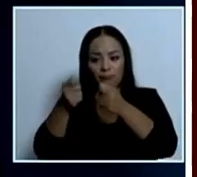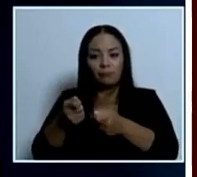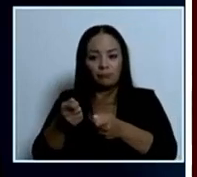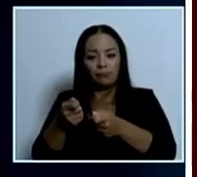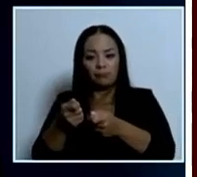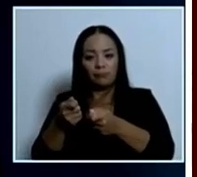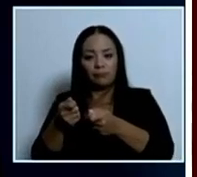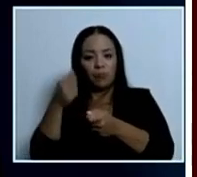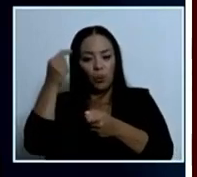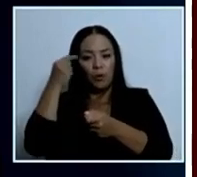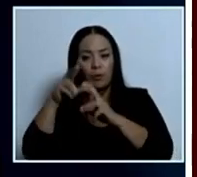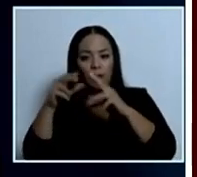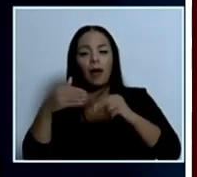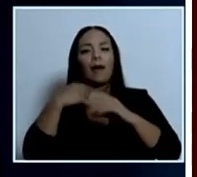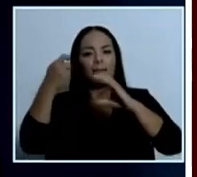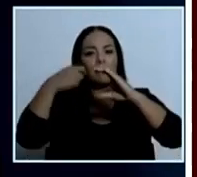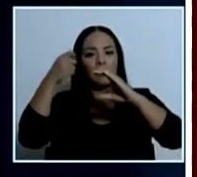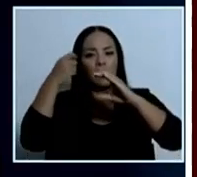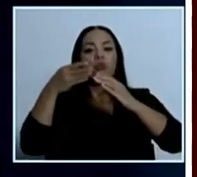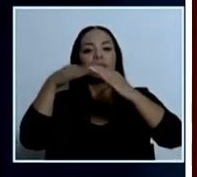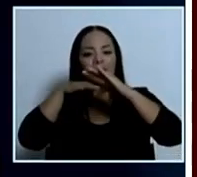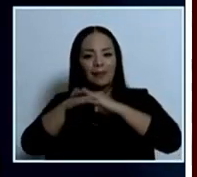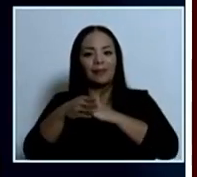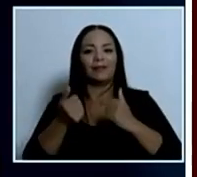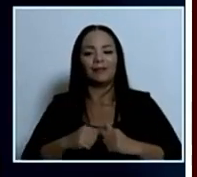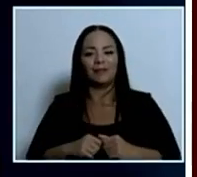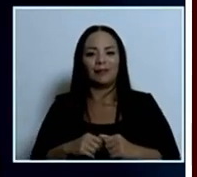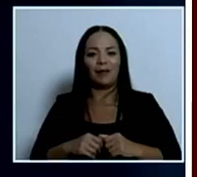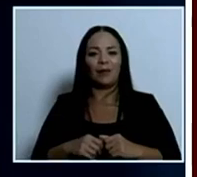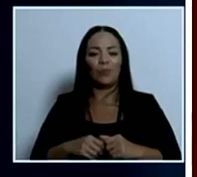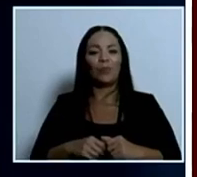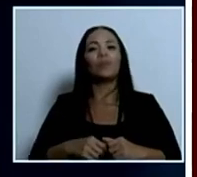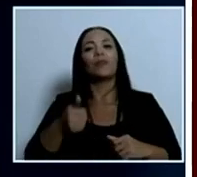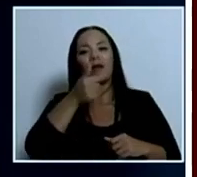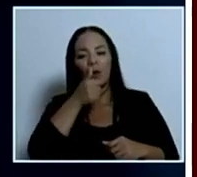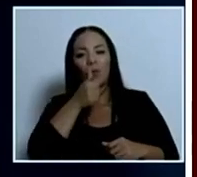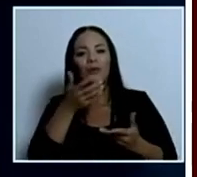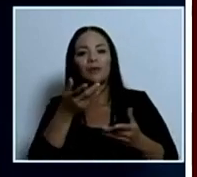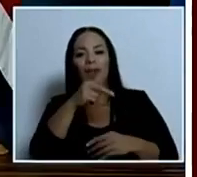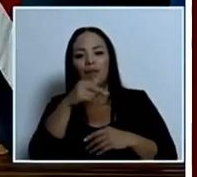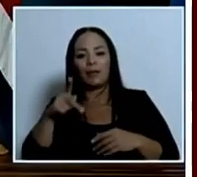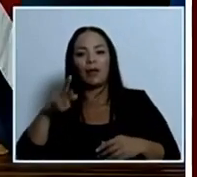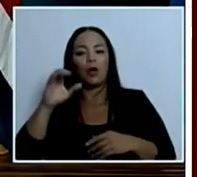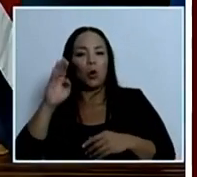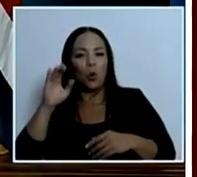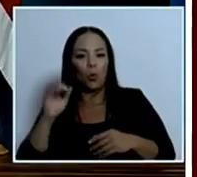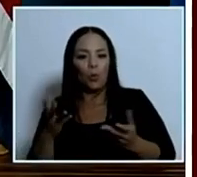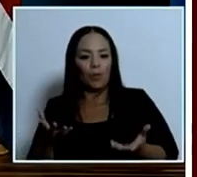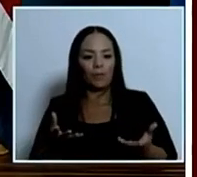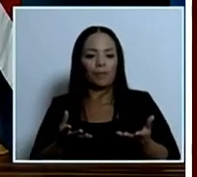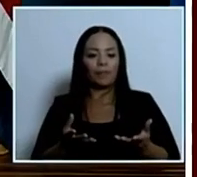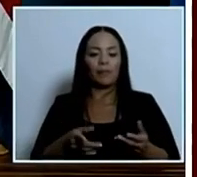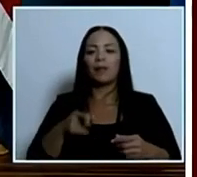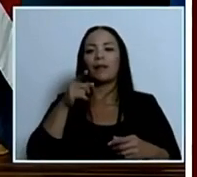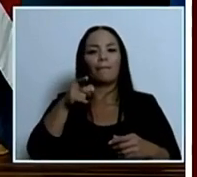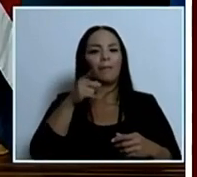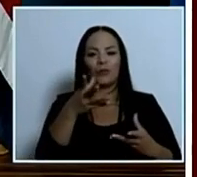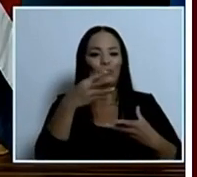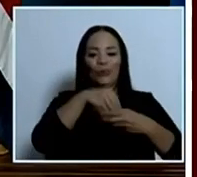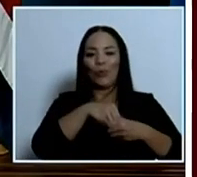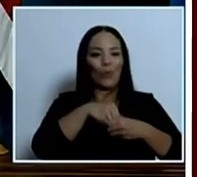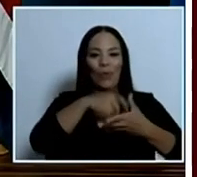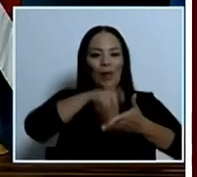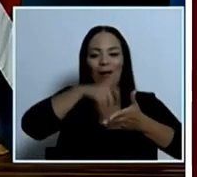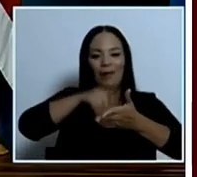le digo hay videos donde ingresaron prácticamente a las aguas del Playa Cobo donde ya no pertenecen al tratado Caña de Jerez firmado en